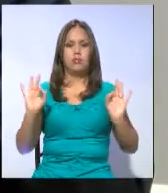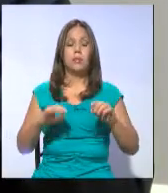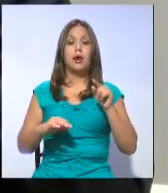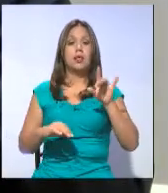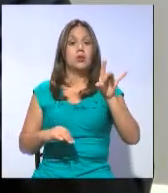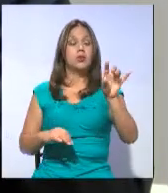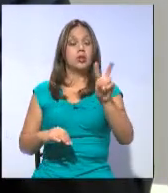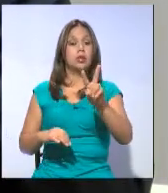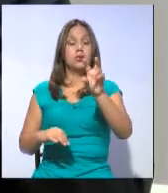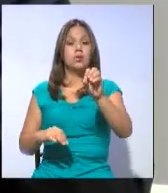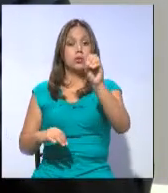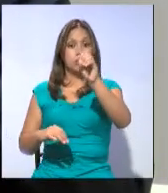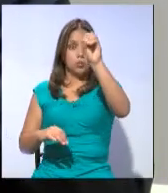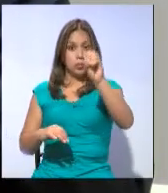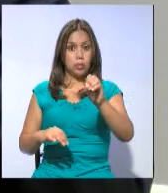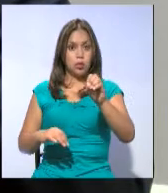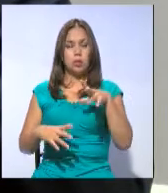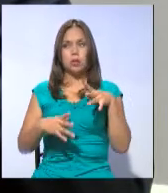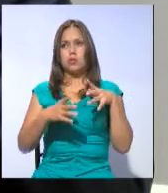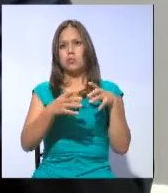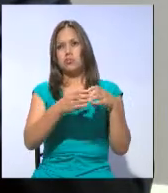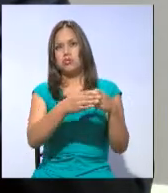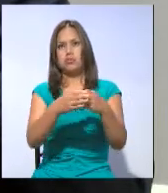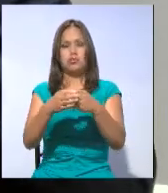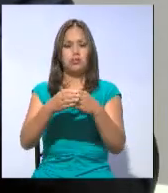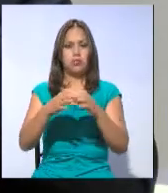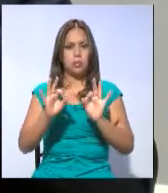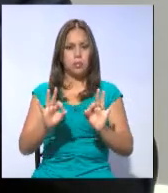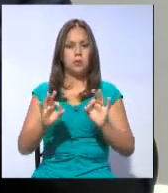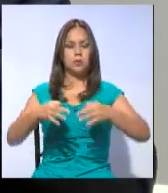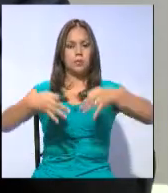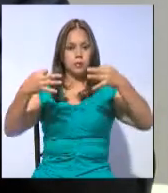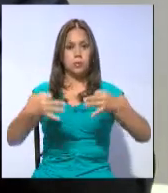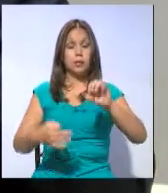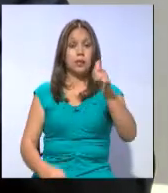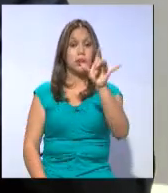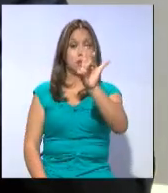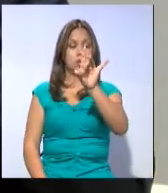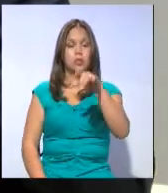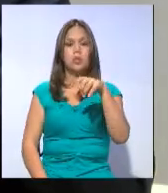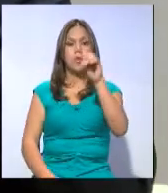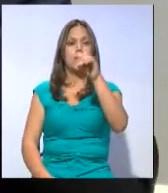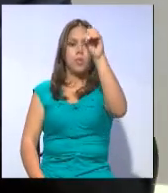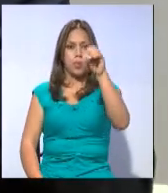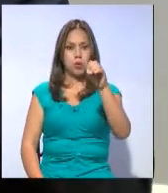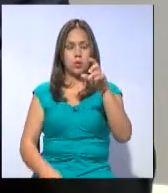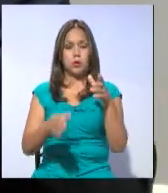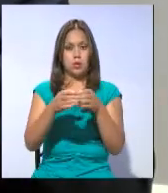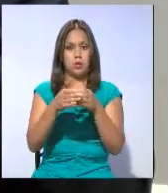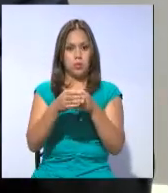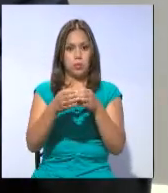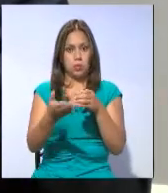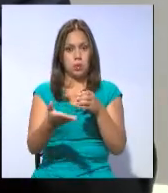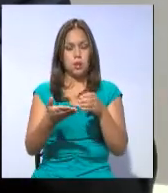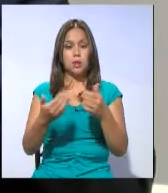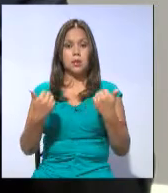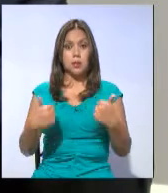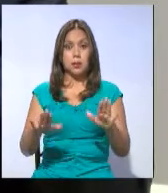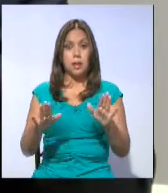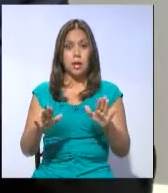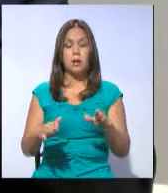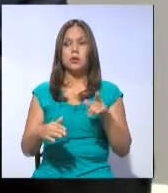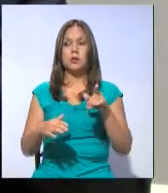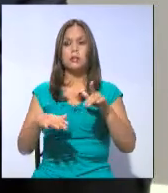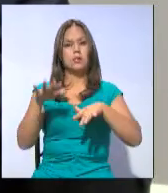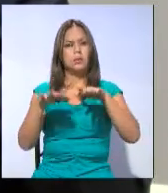% de las sociedades, es decir, que apenas el 18% de las sociedades, el segmento de pequeñas que queda, las